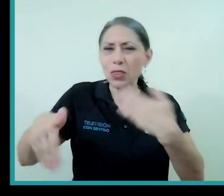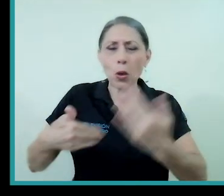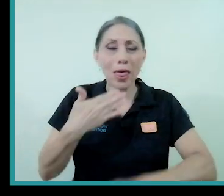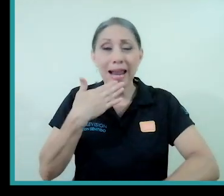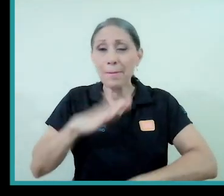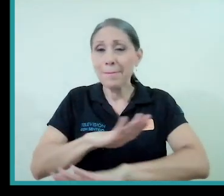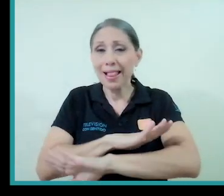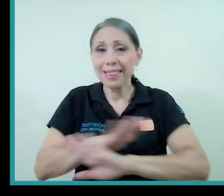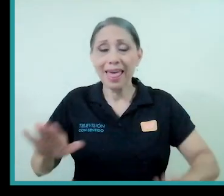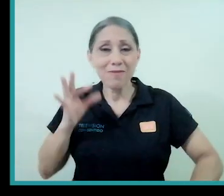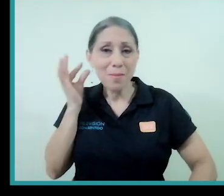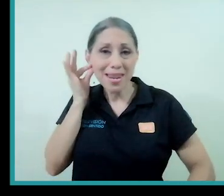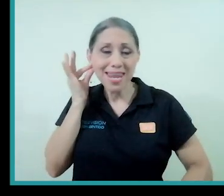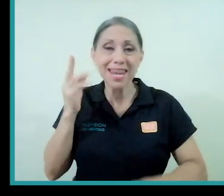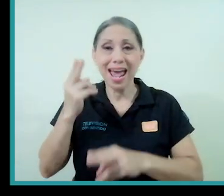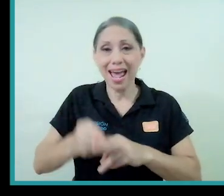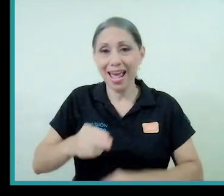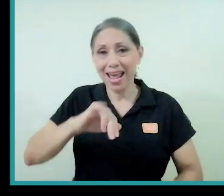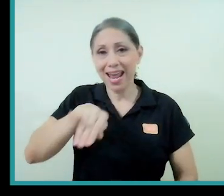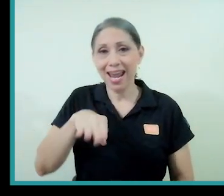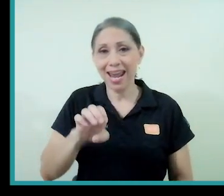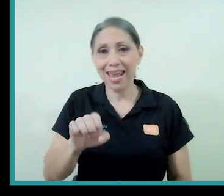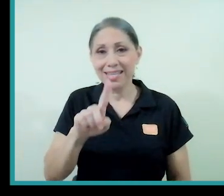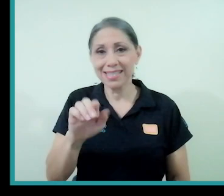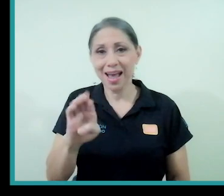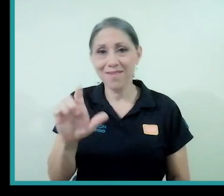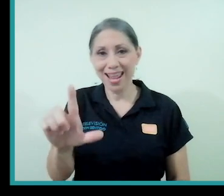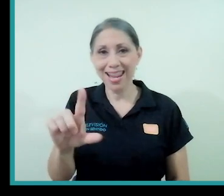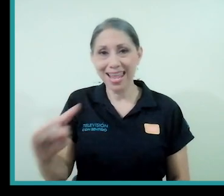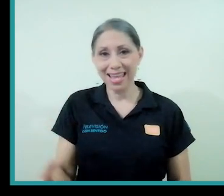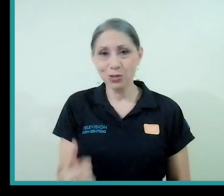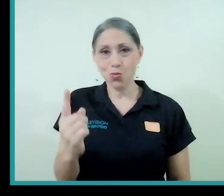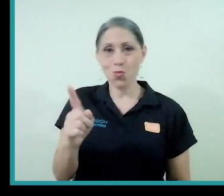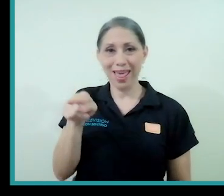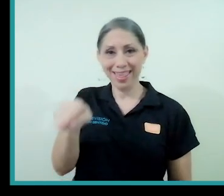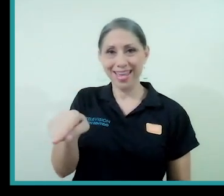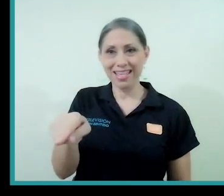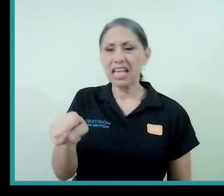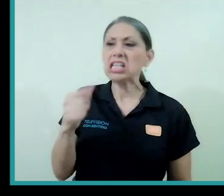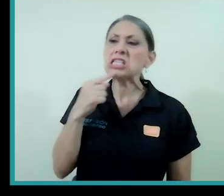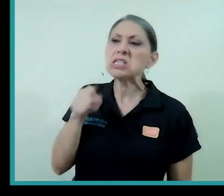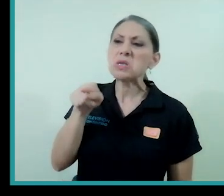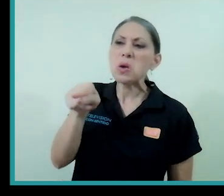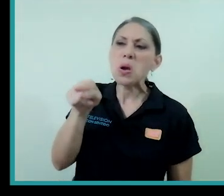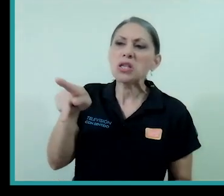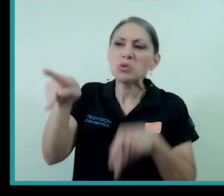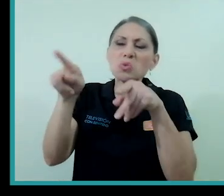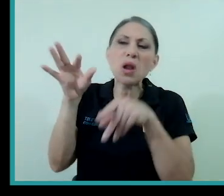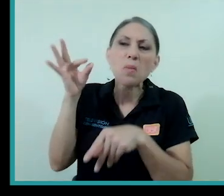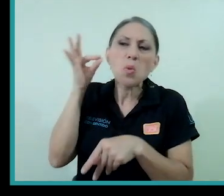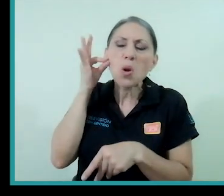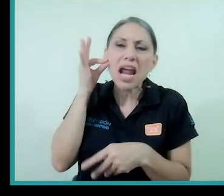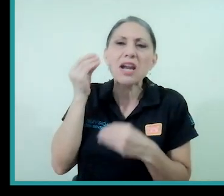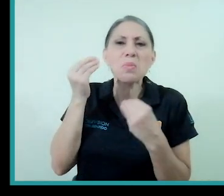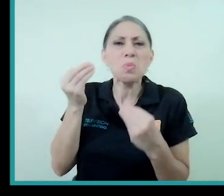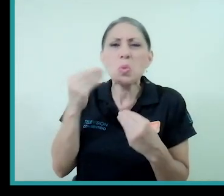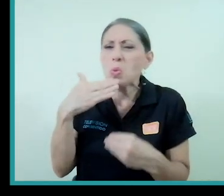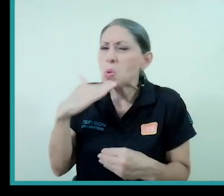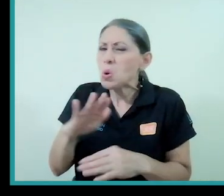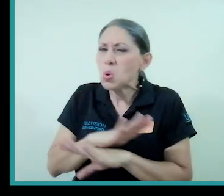y Jezabel es una de ellas entonces se le acusa de ser una mujer sumamente lujuriosa